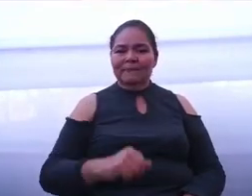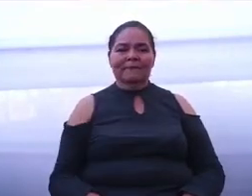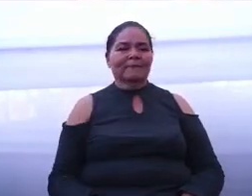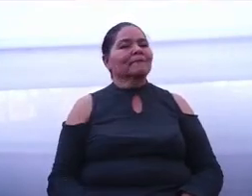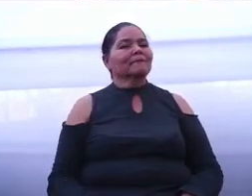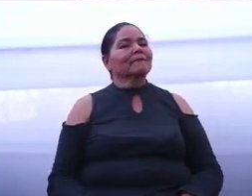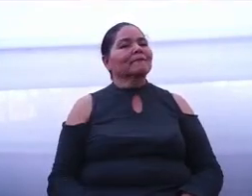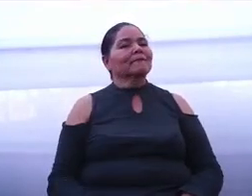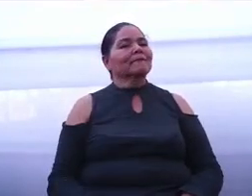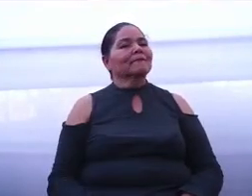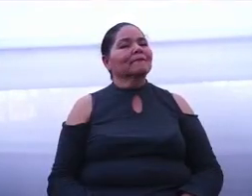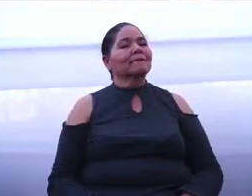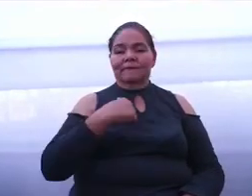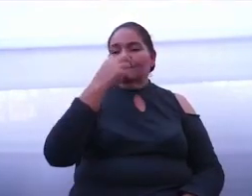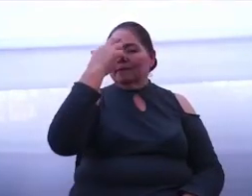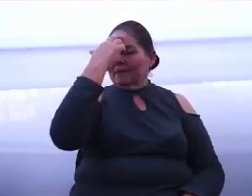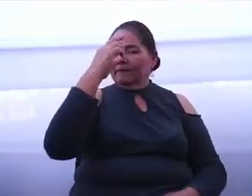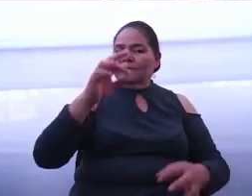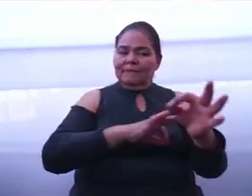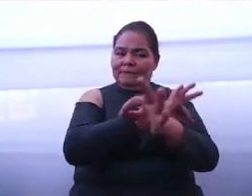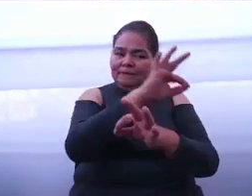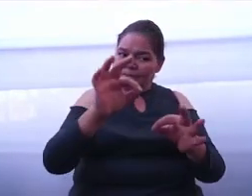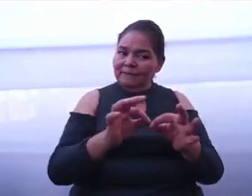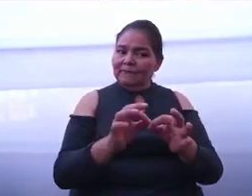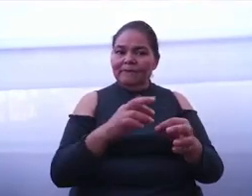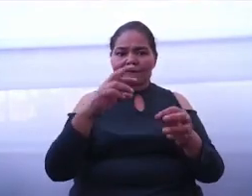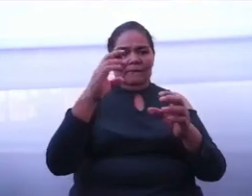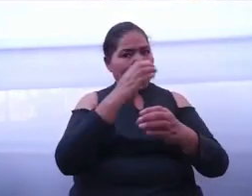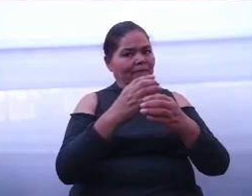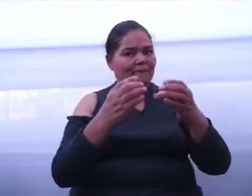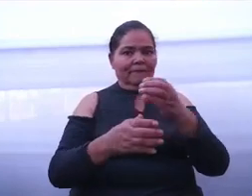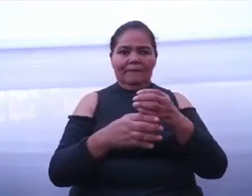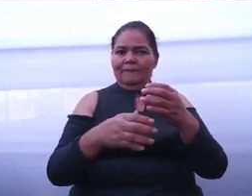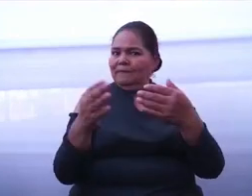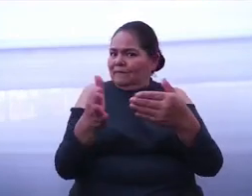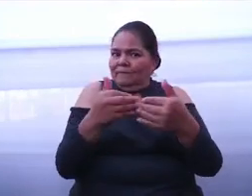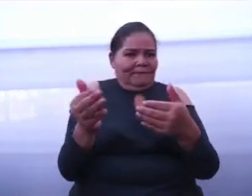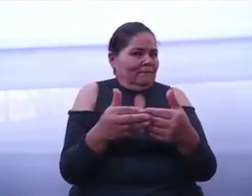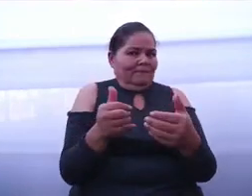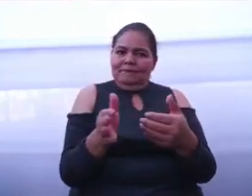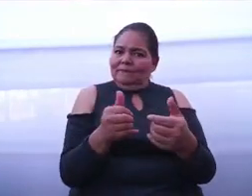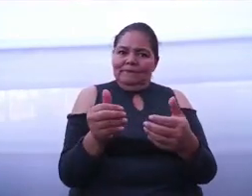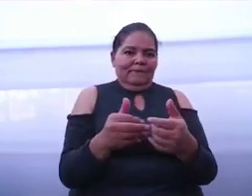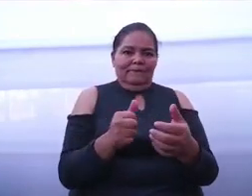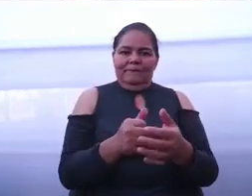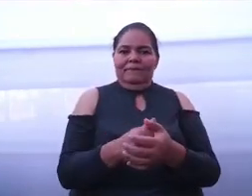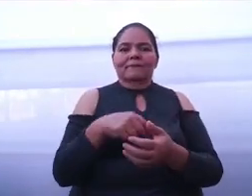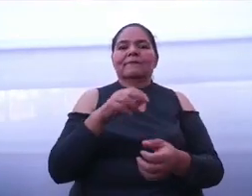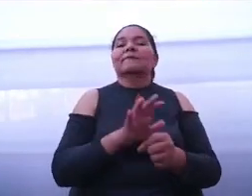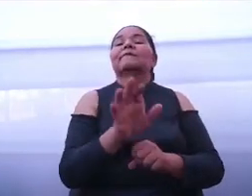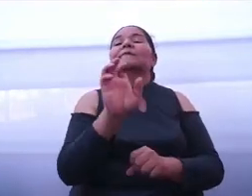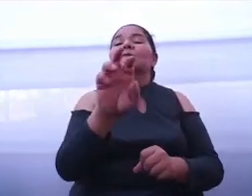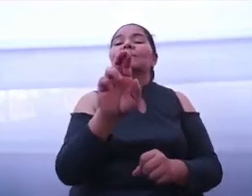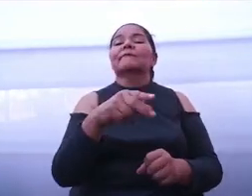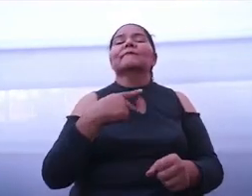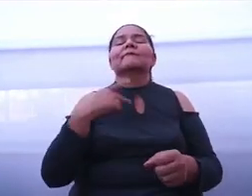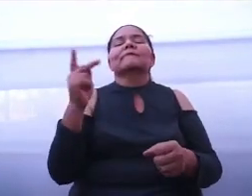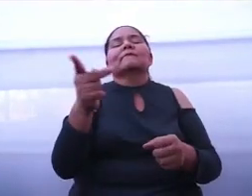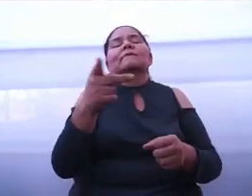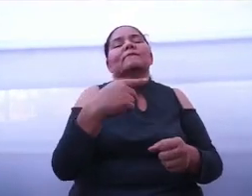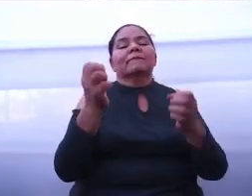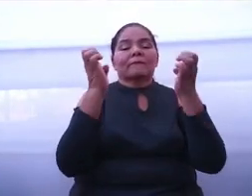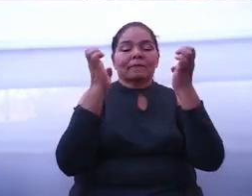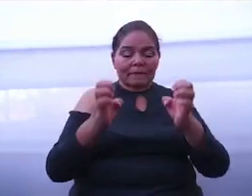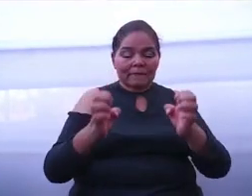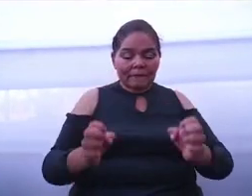Sé que los retos que hoy tenemos no son fáciles y por eso les pido estar